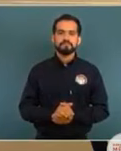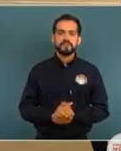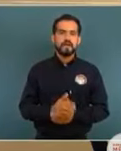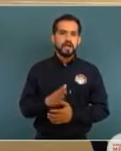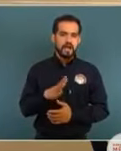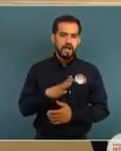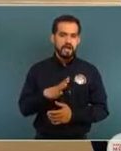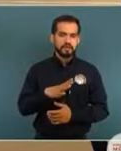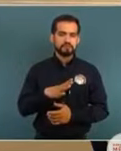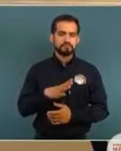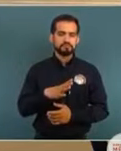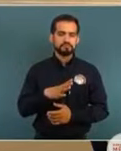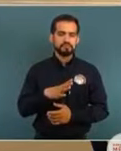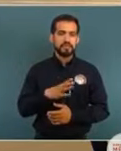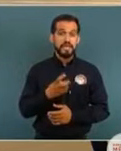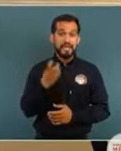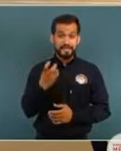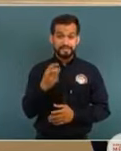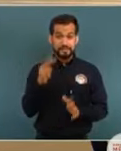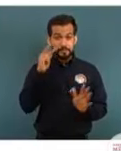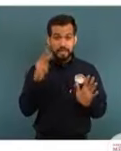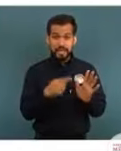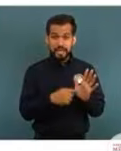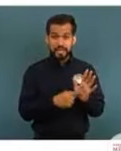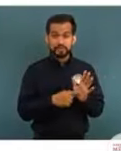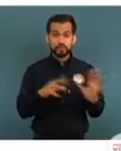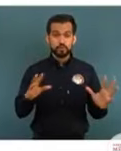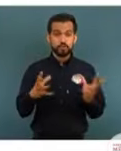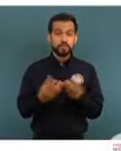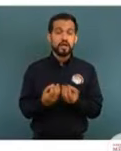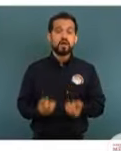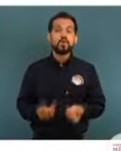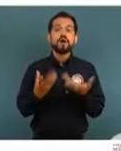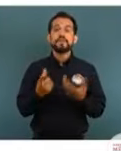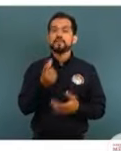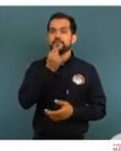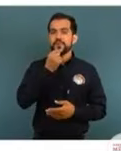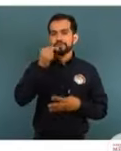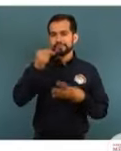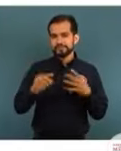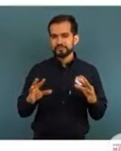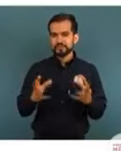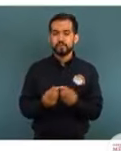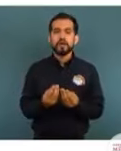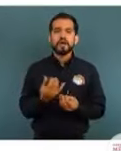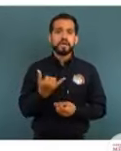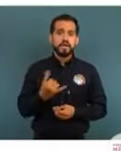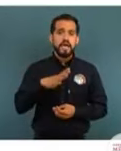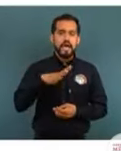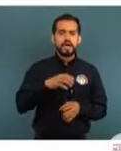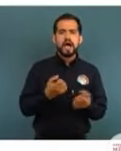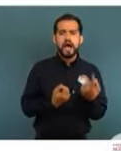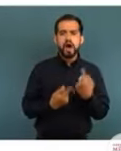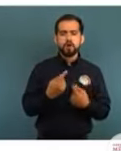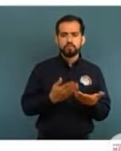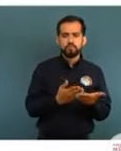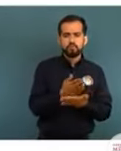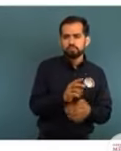Tenemos los efectivos, esta es la totalidad de efectivos, pero hay efectivos operativos,